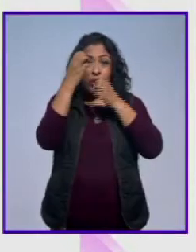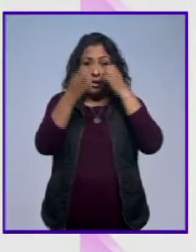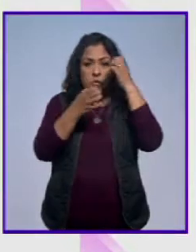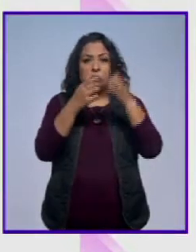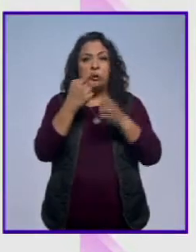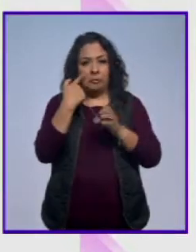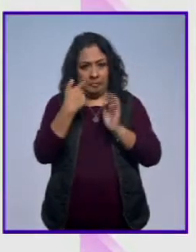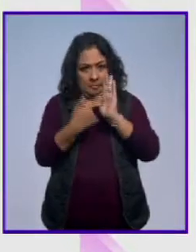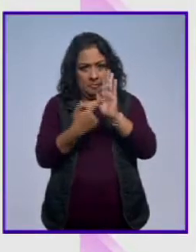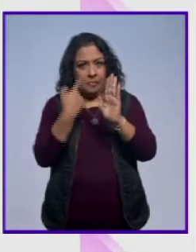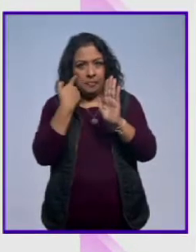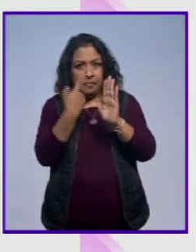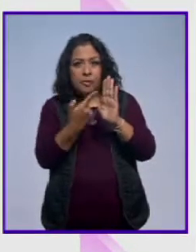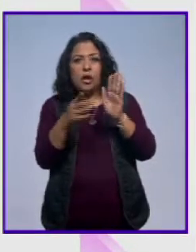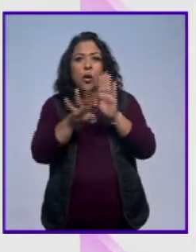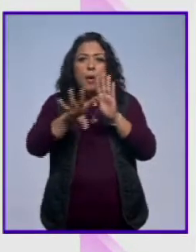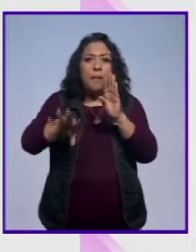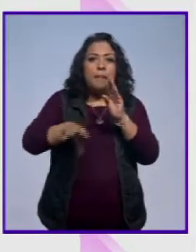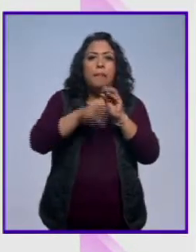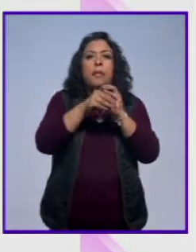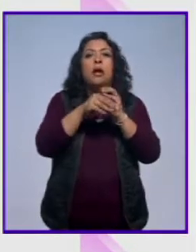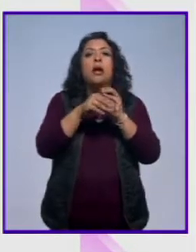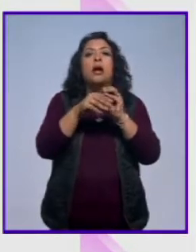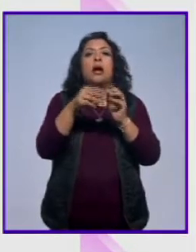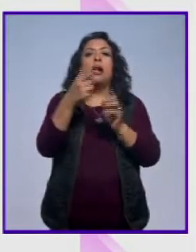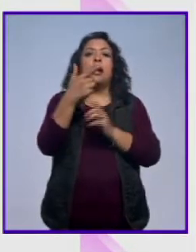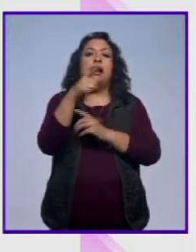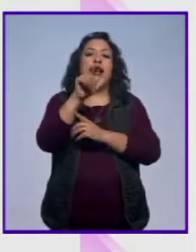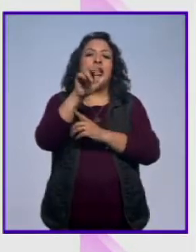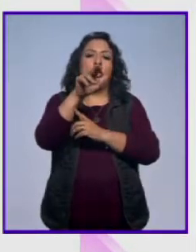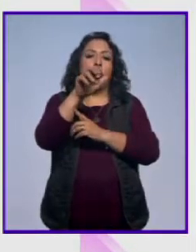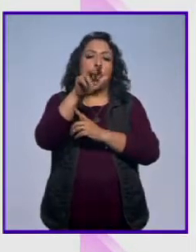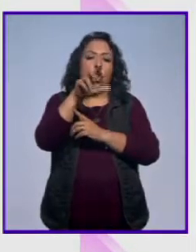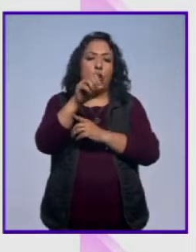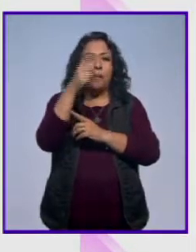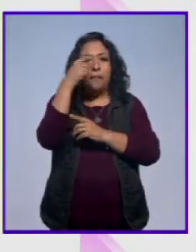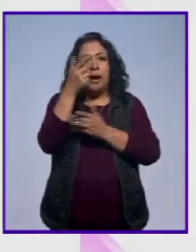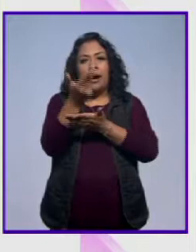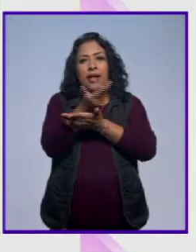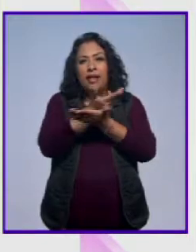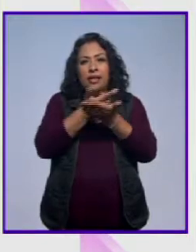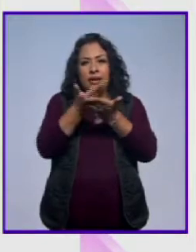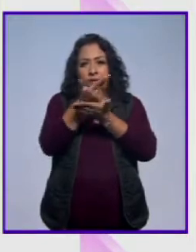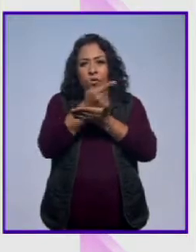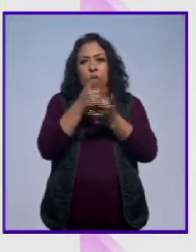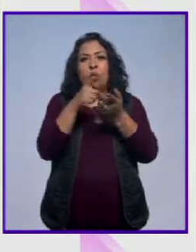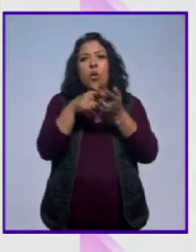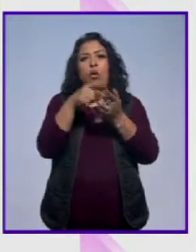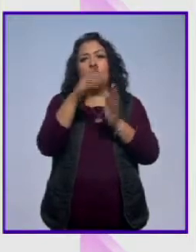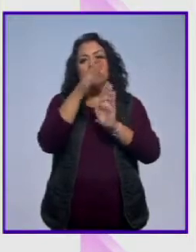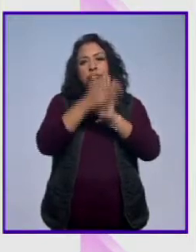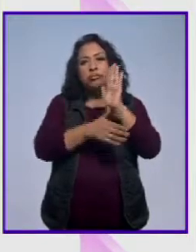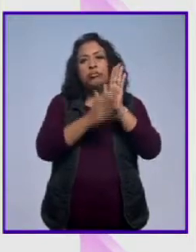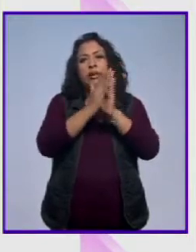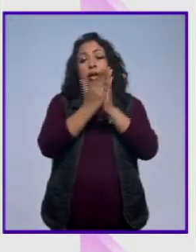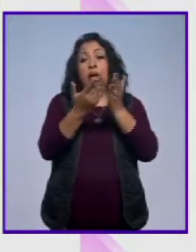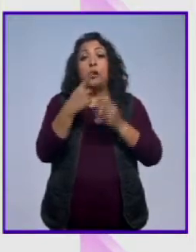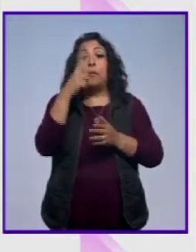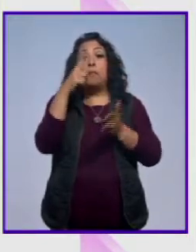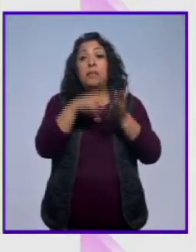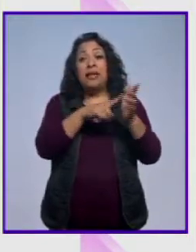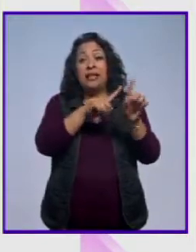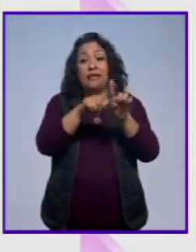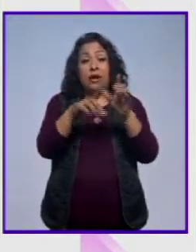también ver cómo se incorpora el grabado en linoleo, por ejemplo, para la ilustración de portadas. Mil piezas